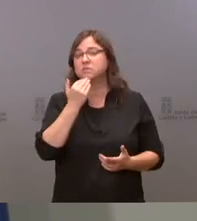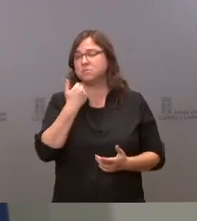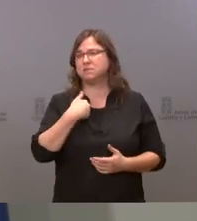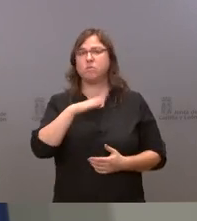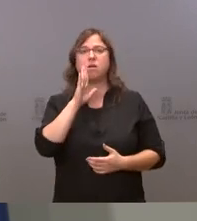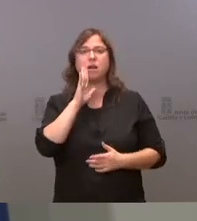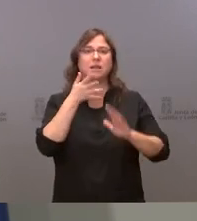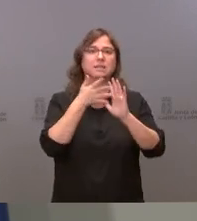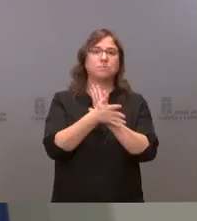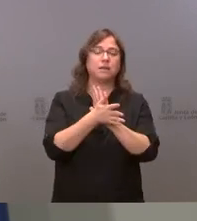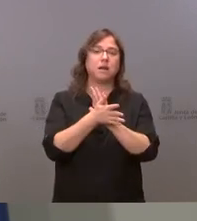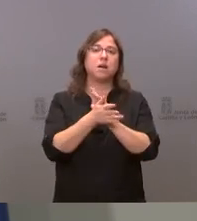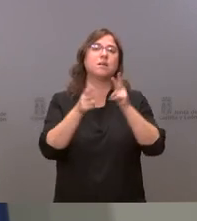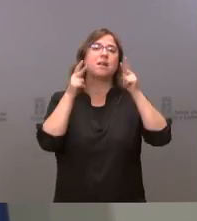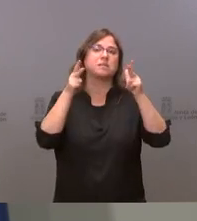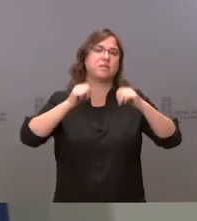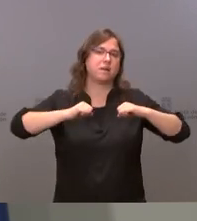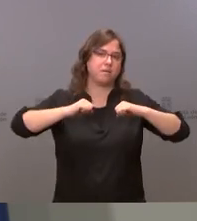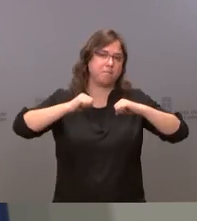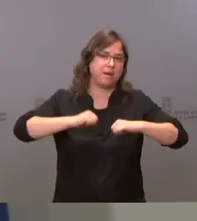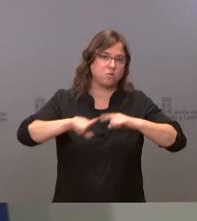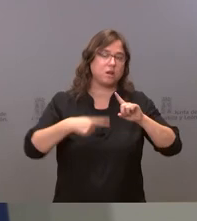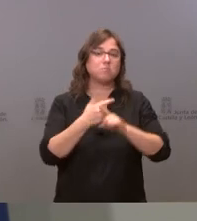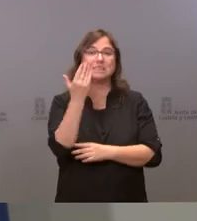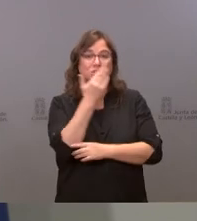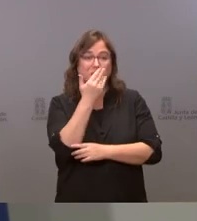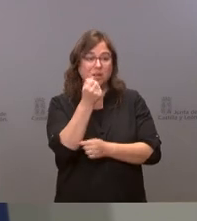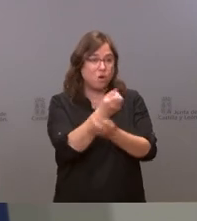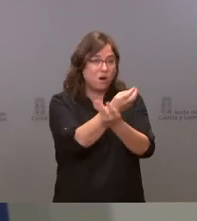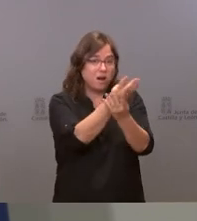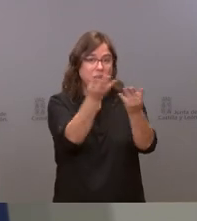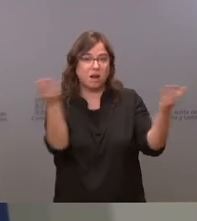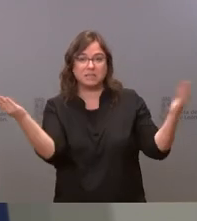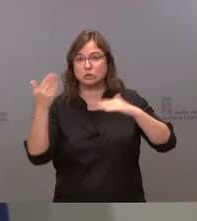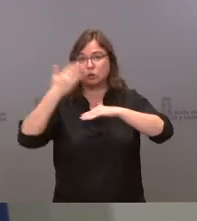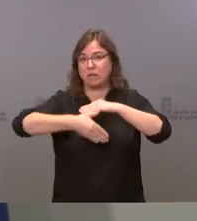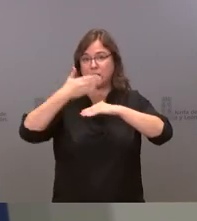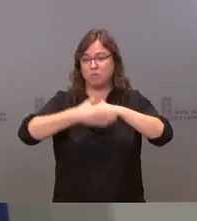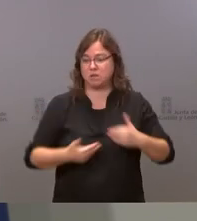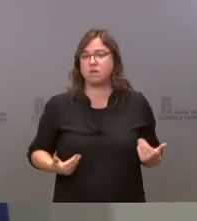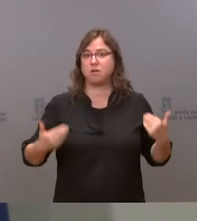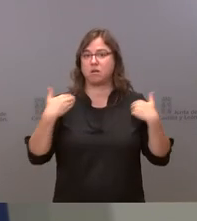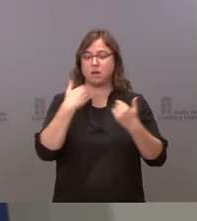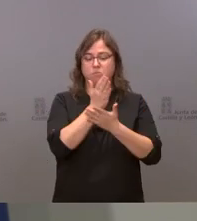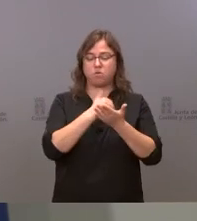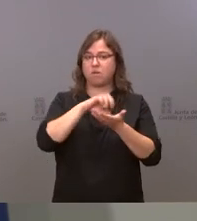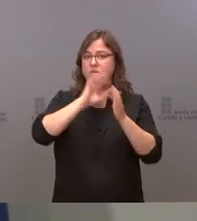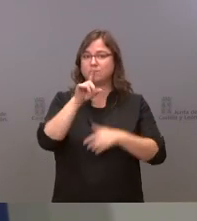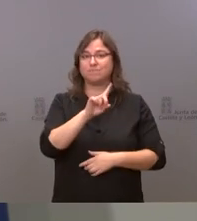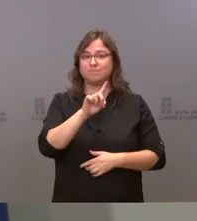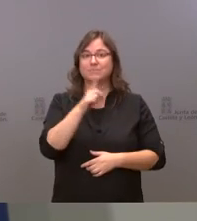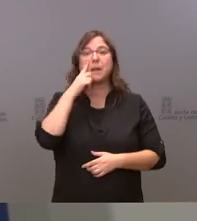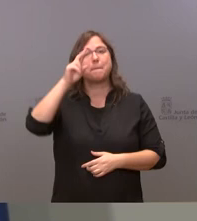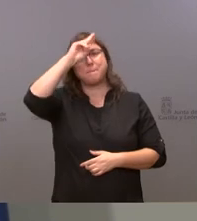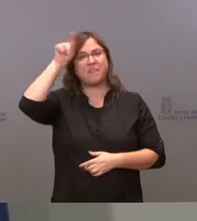dicho para las residencias de mayores y para los centros escolares el resto de las restricciones que están en vigor son las que están en la ley